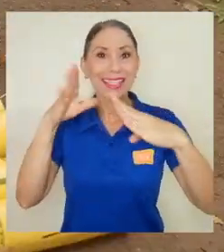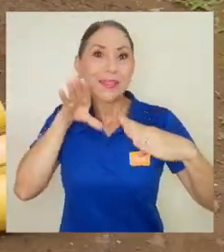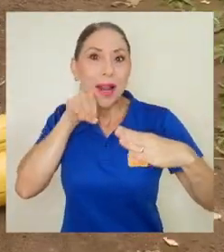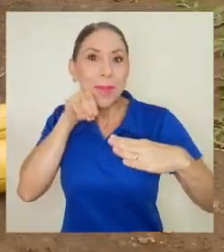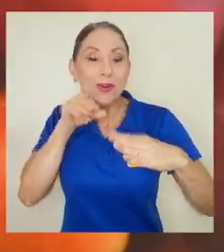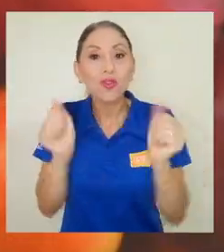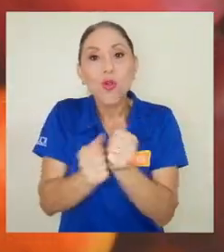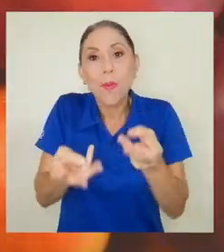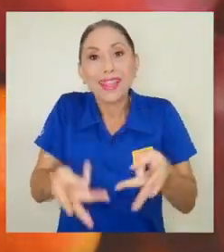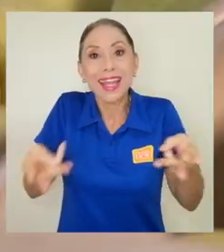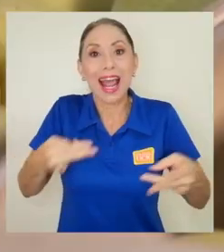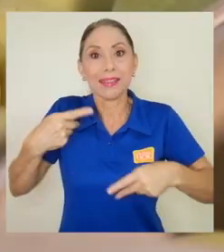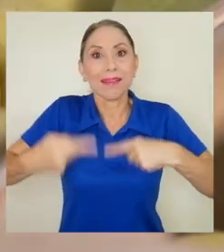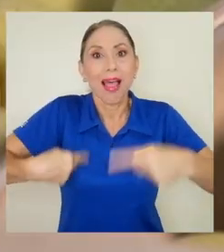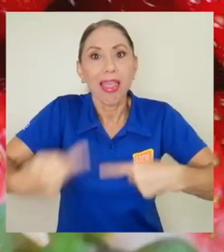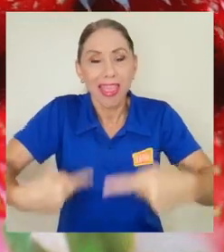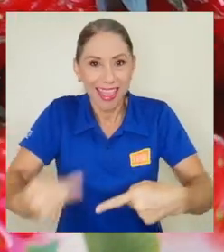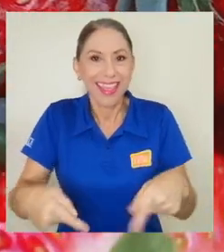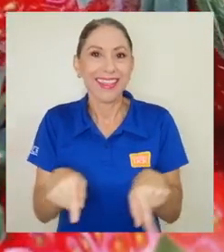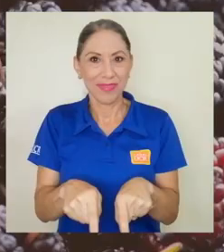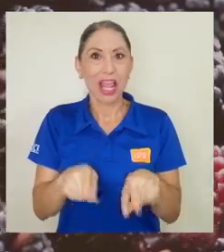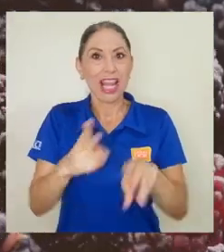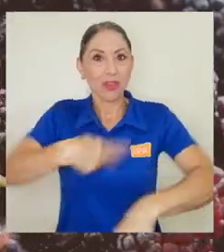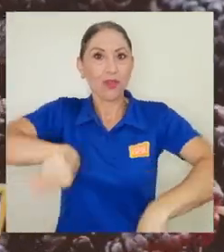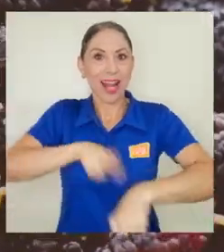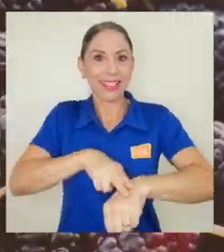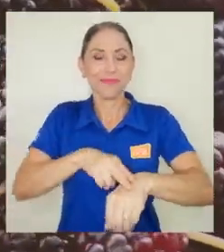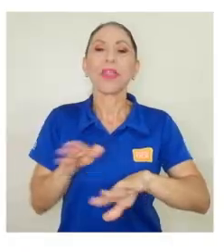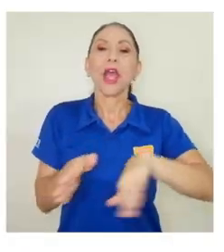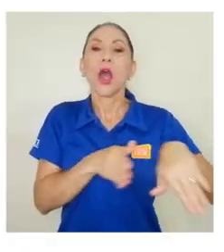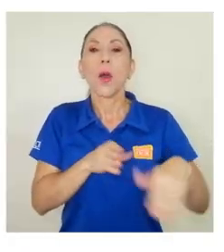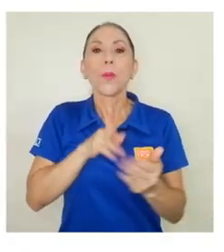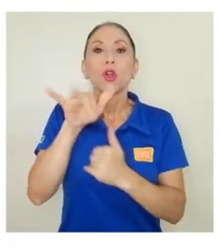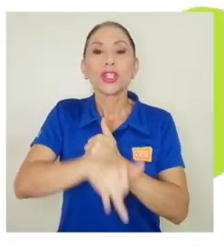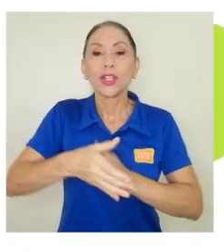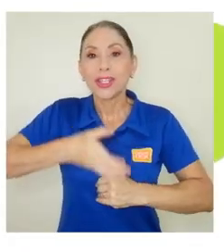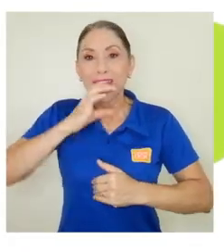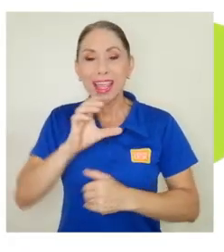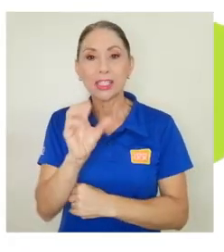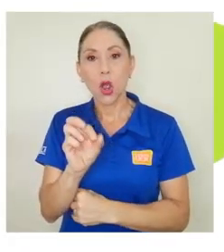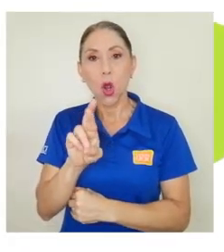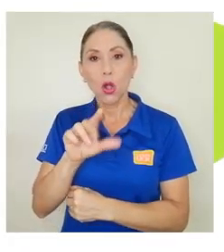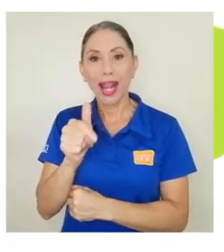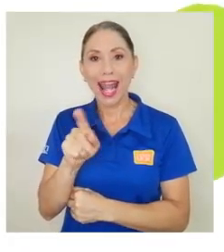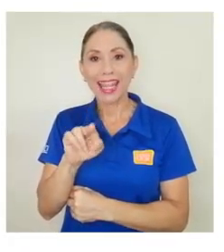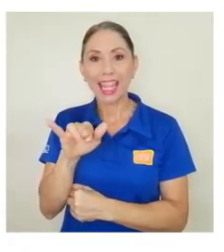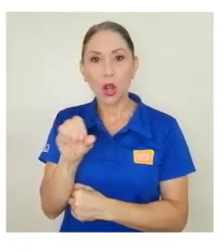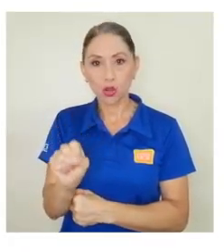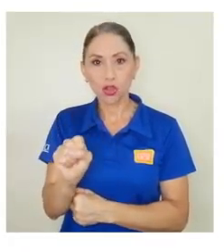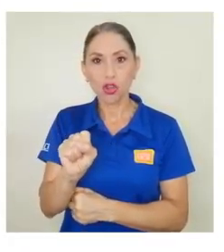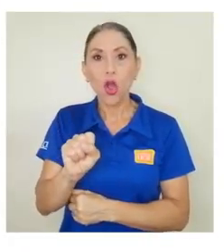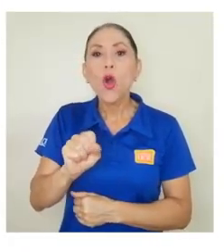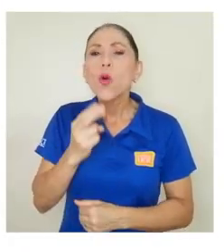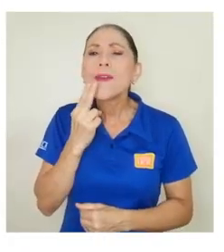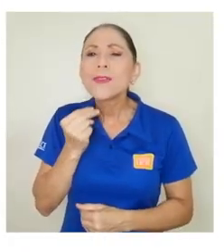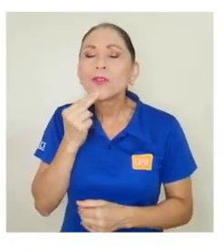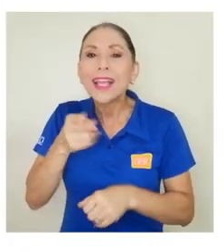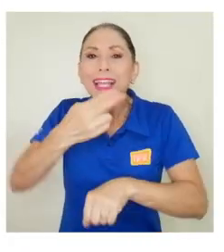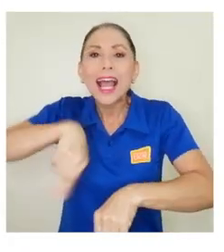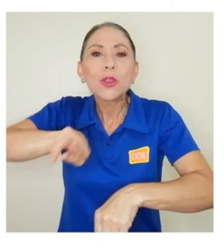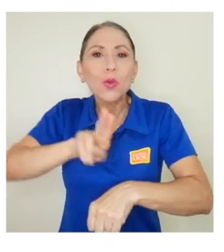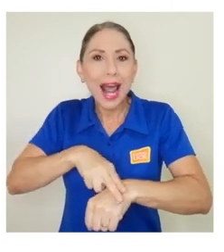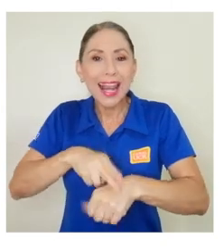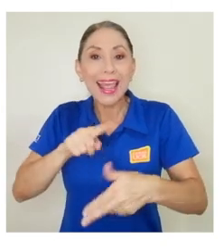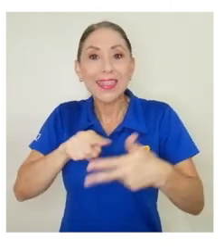reciclados. En el caso de alimentos y bebidas, los proyectos ganadores fueron Organiticos, que es un endulzante natural cristalizado